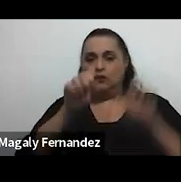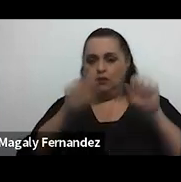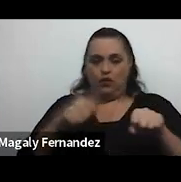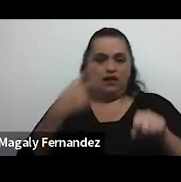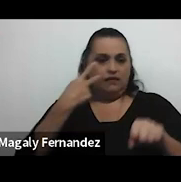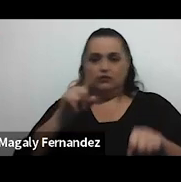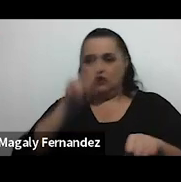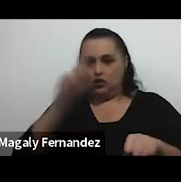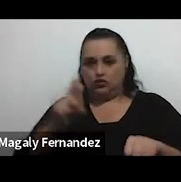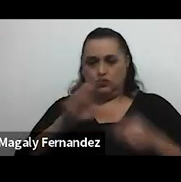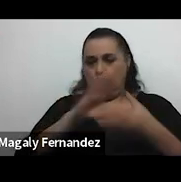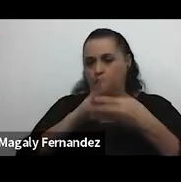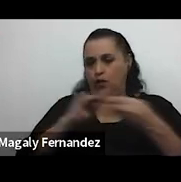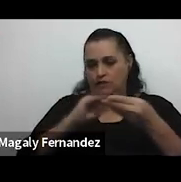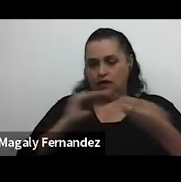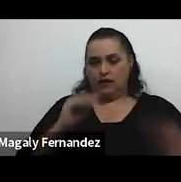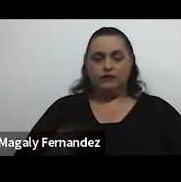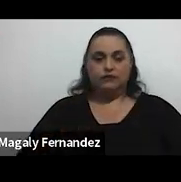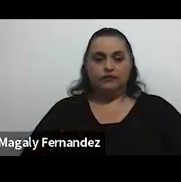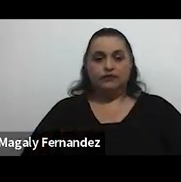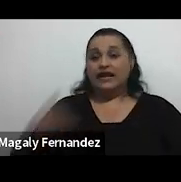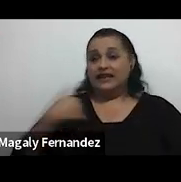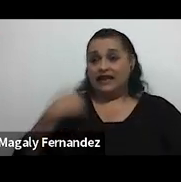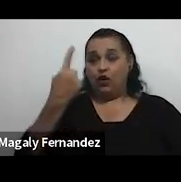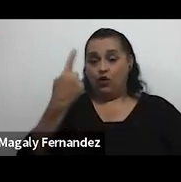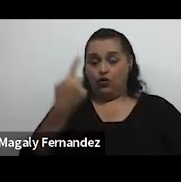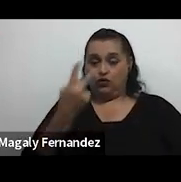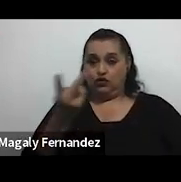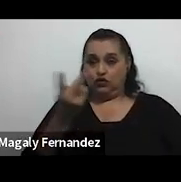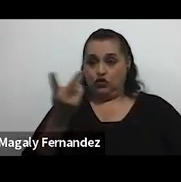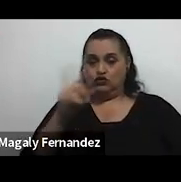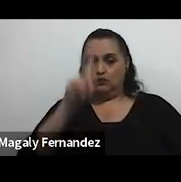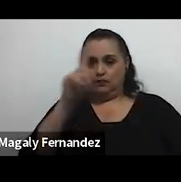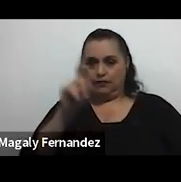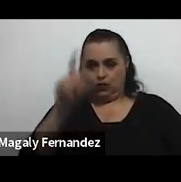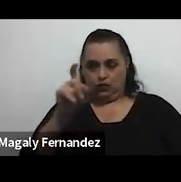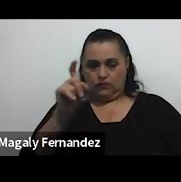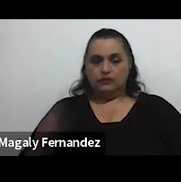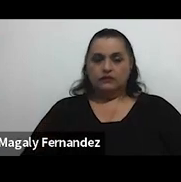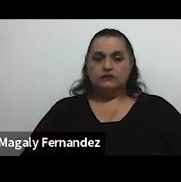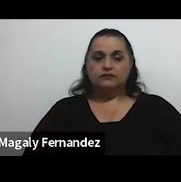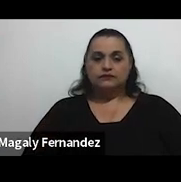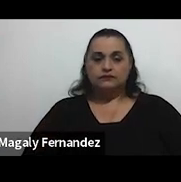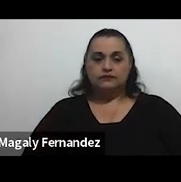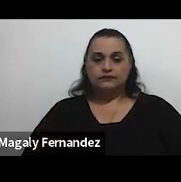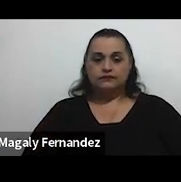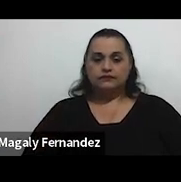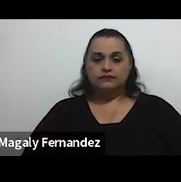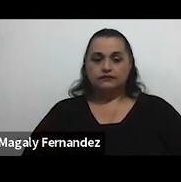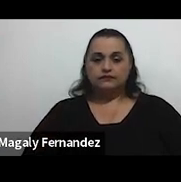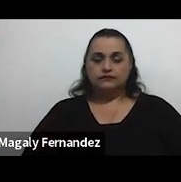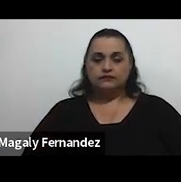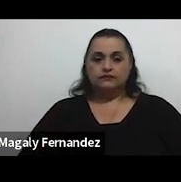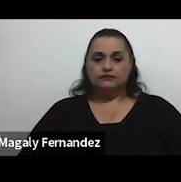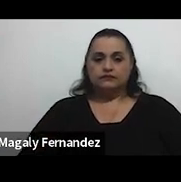consultita o el comentario tengo por aquí un par de consultitas para ver si